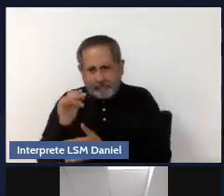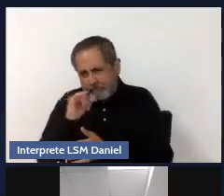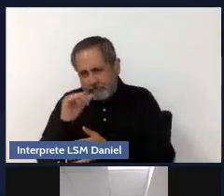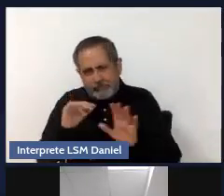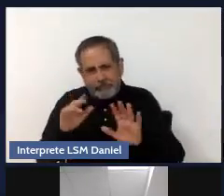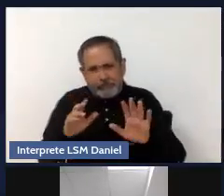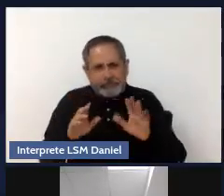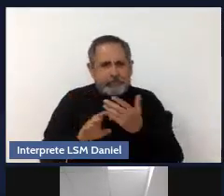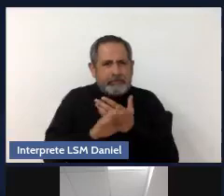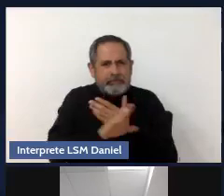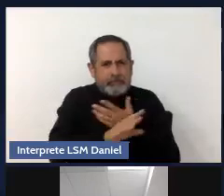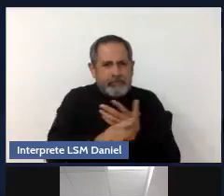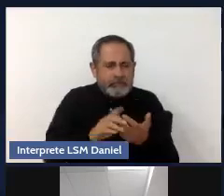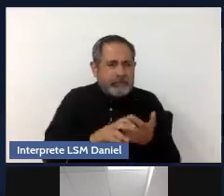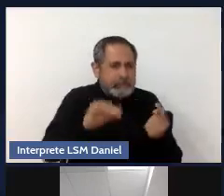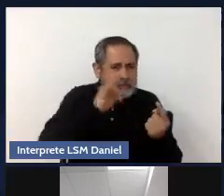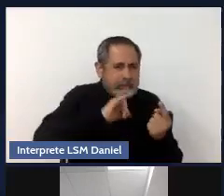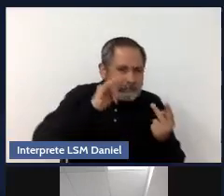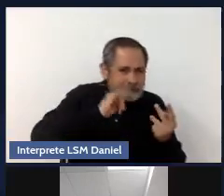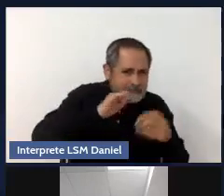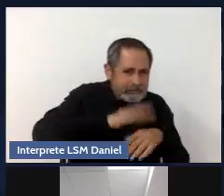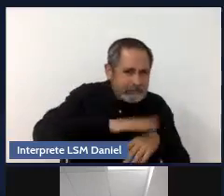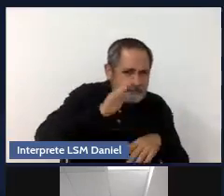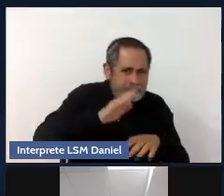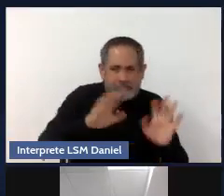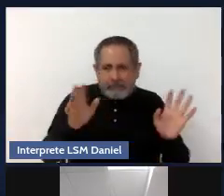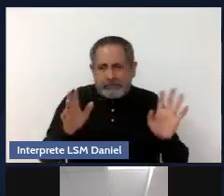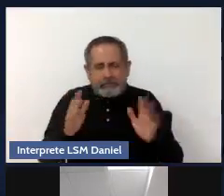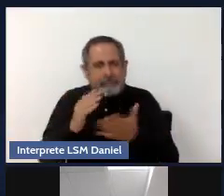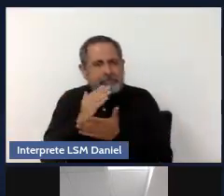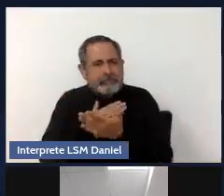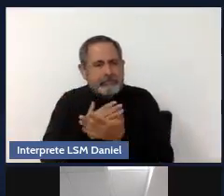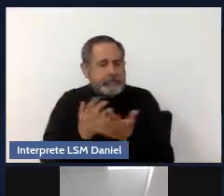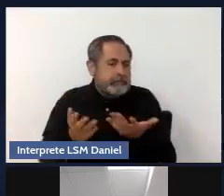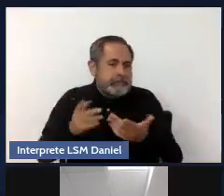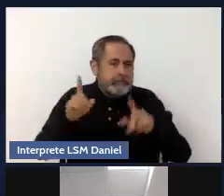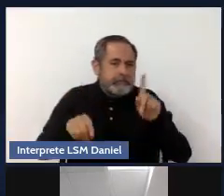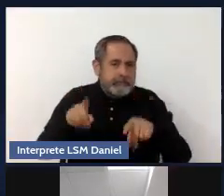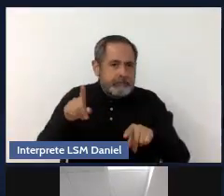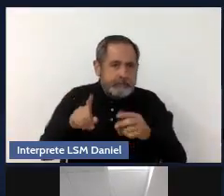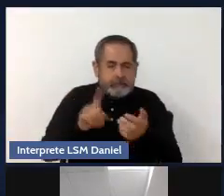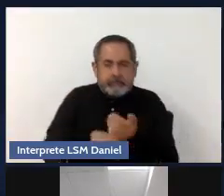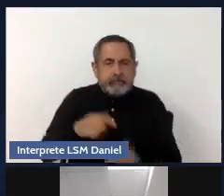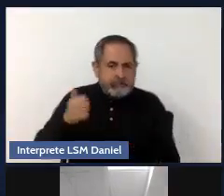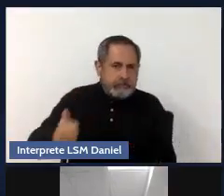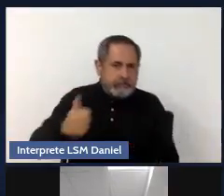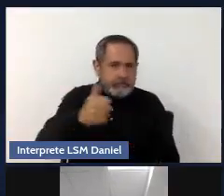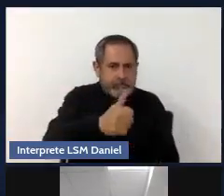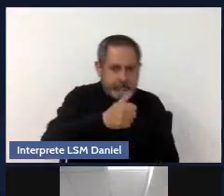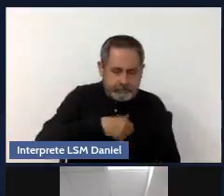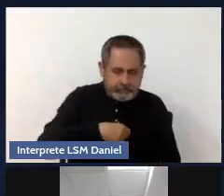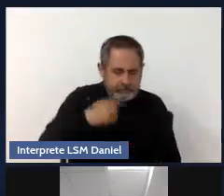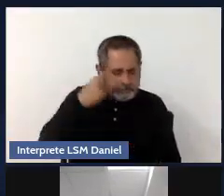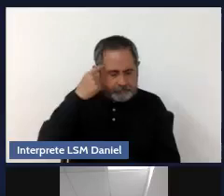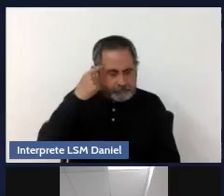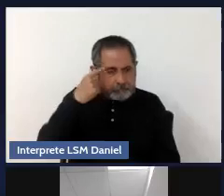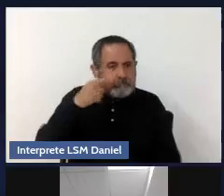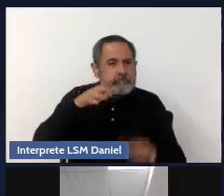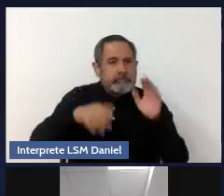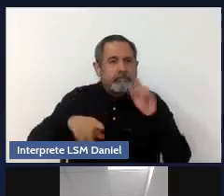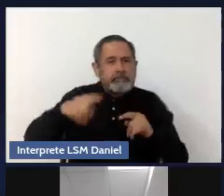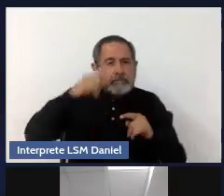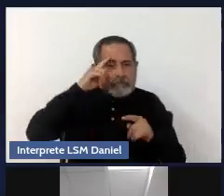un consumo excesivo. Pero, como digo, nos aprendemos a asociar la diversión con el